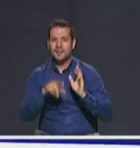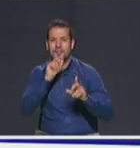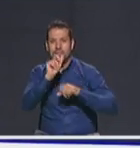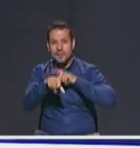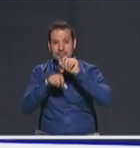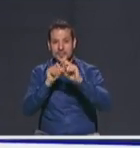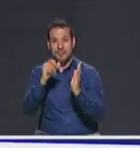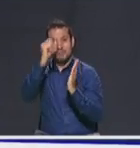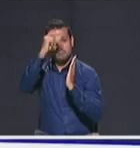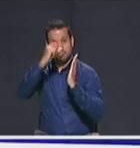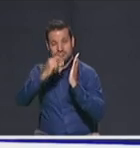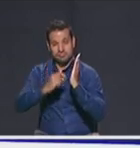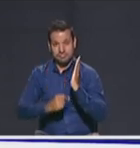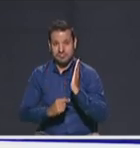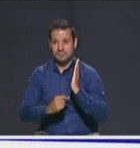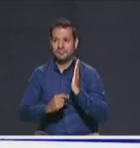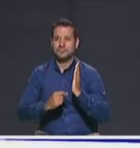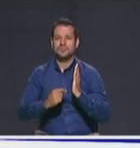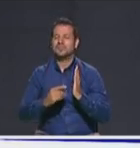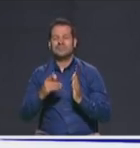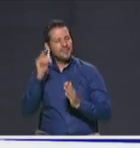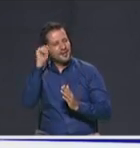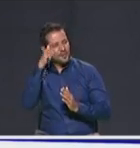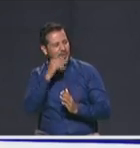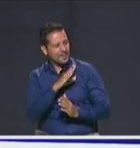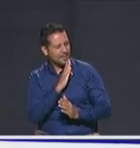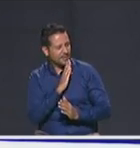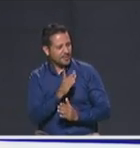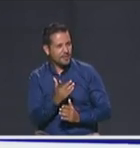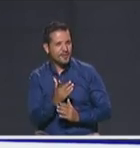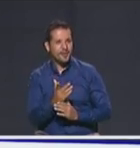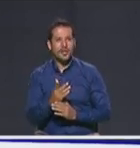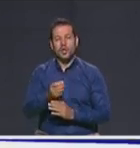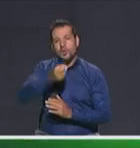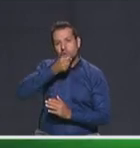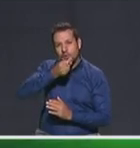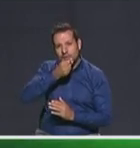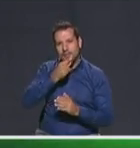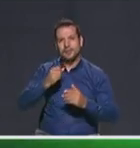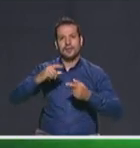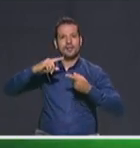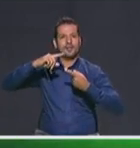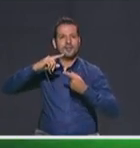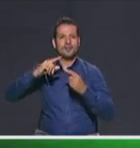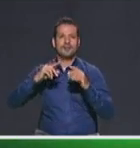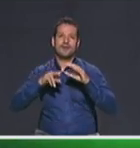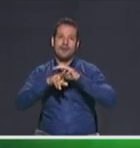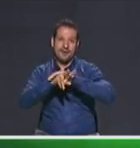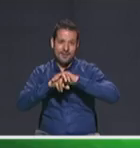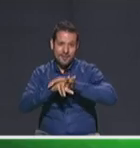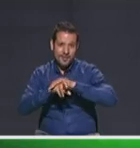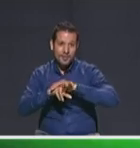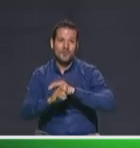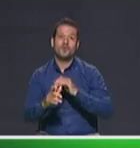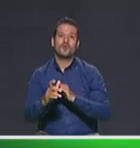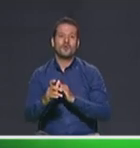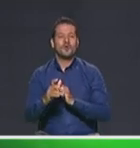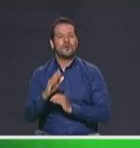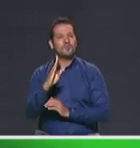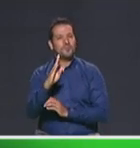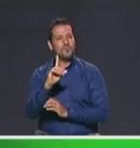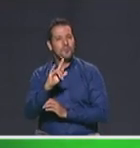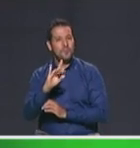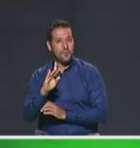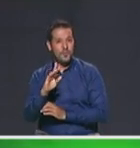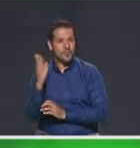Invamer, que fue contratada, Mónica, ¿me recuerda? Claro, Noticias Caracol, Blue Radio y Revista Semana fueron los tres medios que contrataron y difundieron la